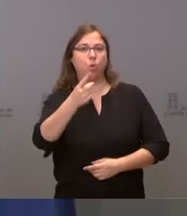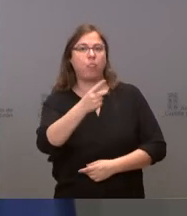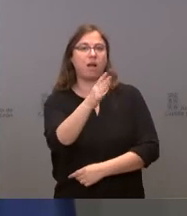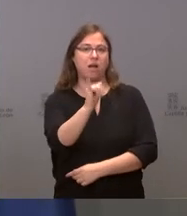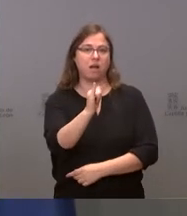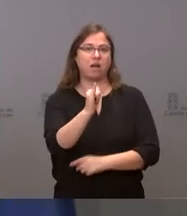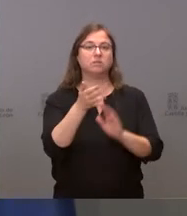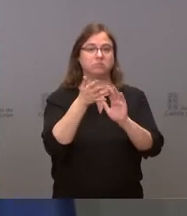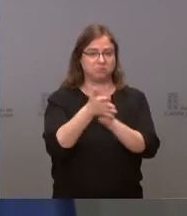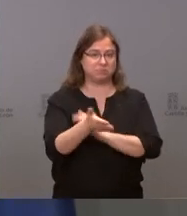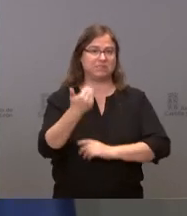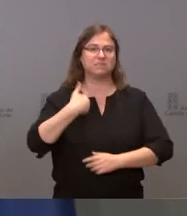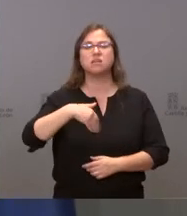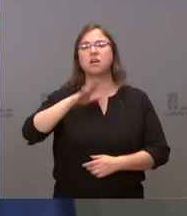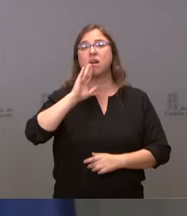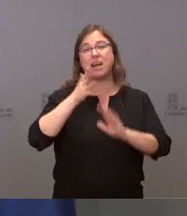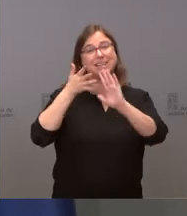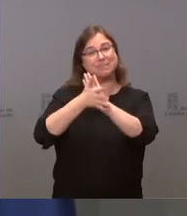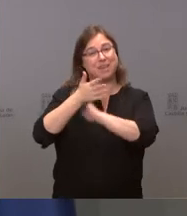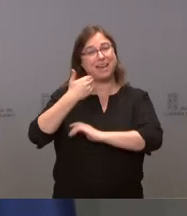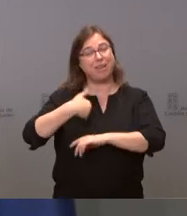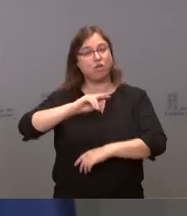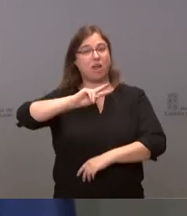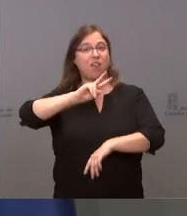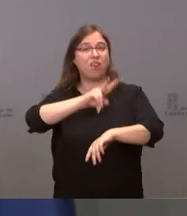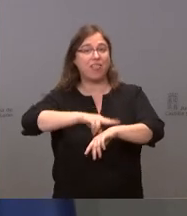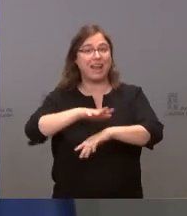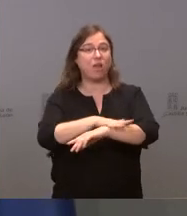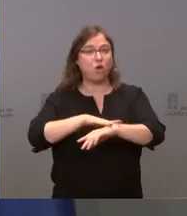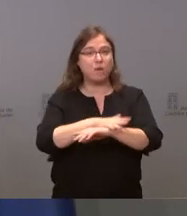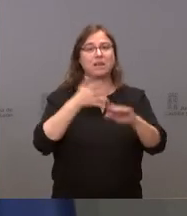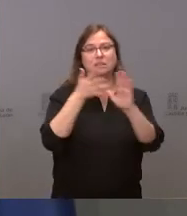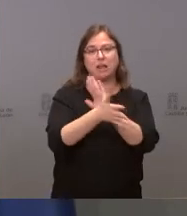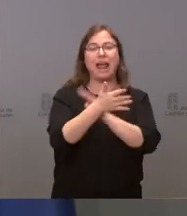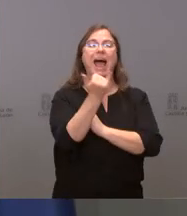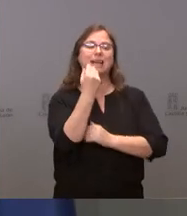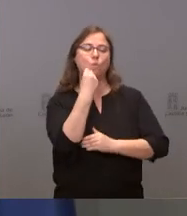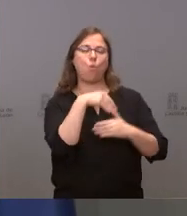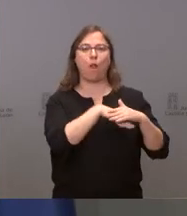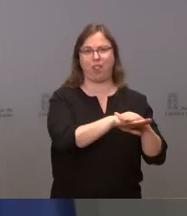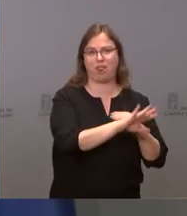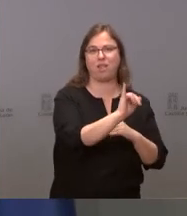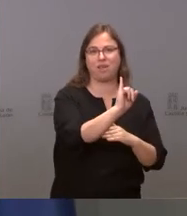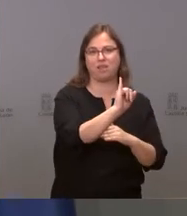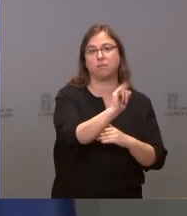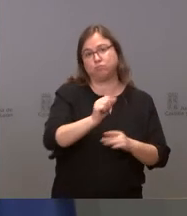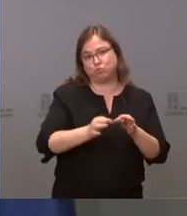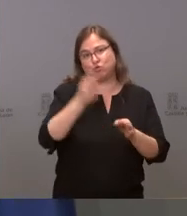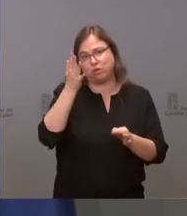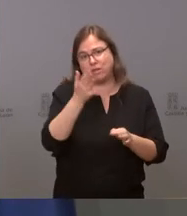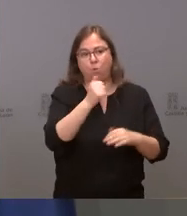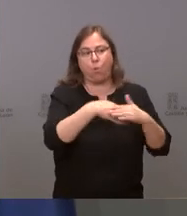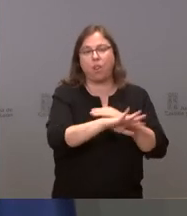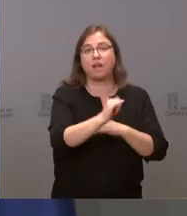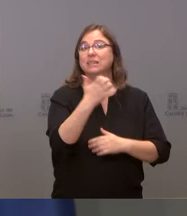que nos ha estado contando el delegado del Gobierno durante todos estos días, que tenemos unas vacunas en la nevera, afortunadamente. Afortunadamente,